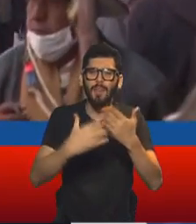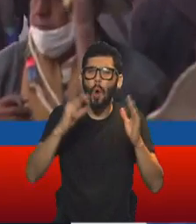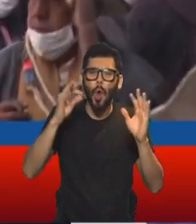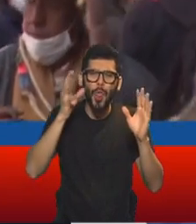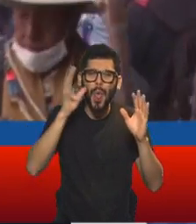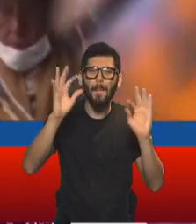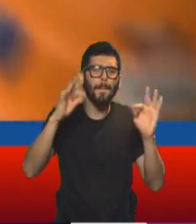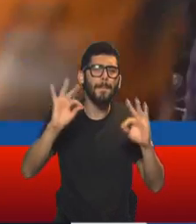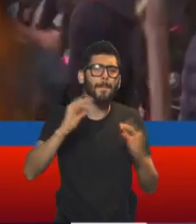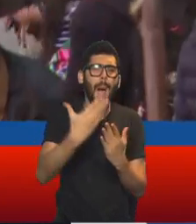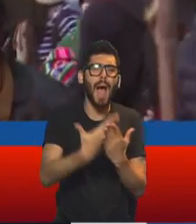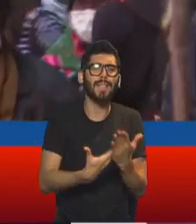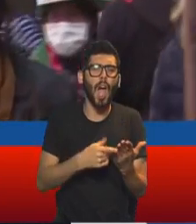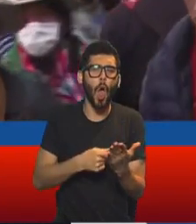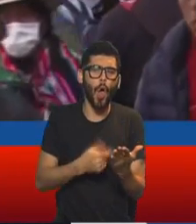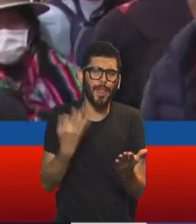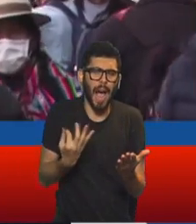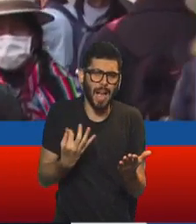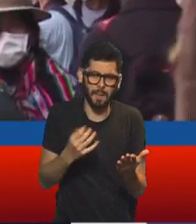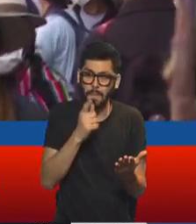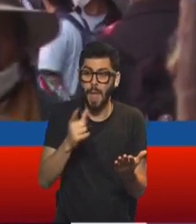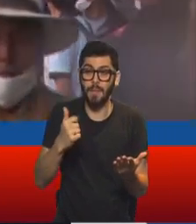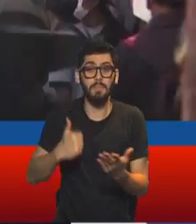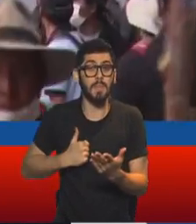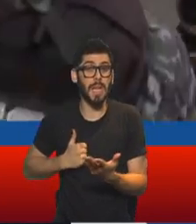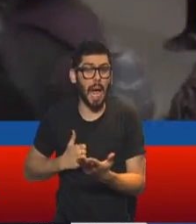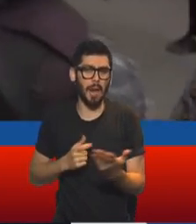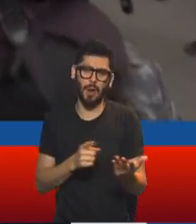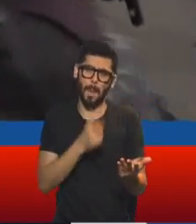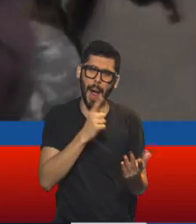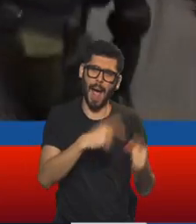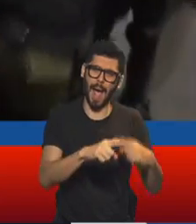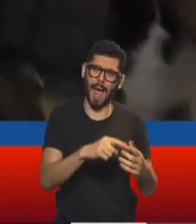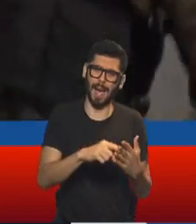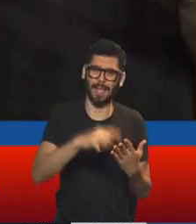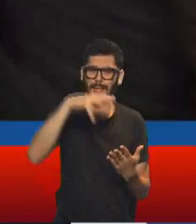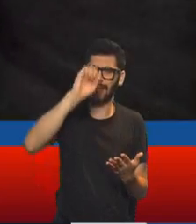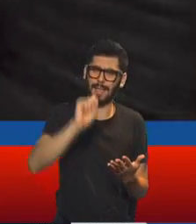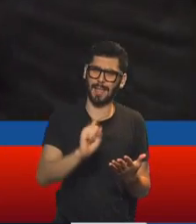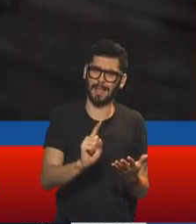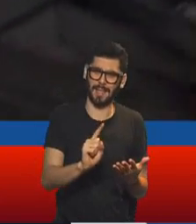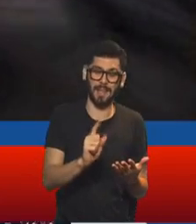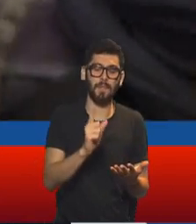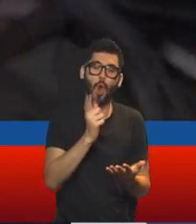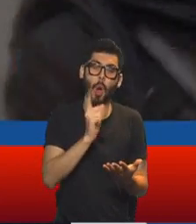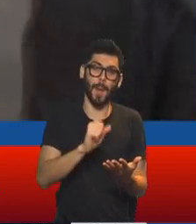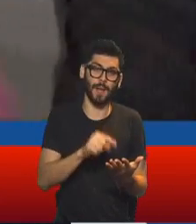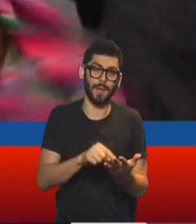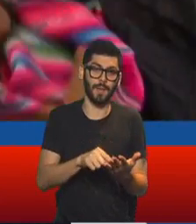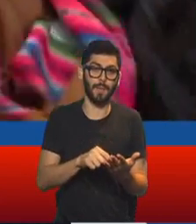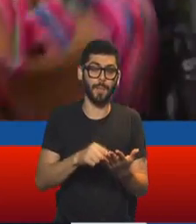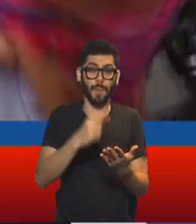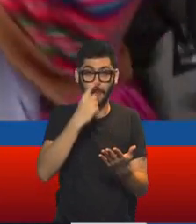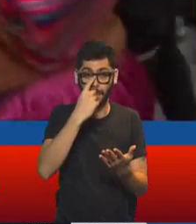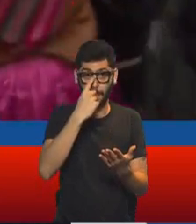que tiene que ver mucho más con el ámbito militar. Exactamente, pero que ayudan para graficar lo que es este